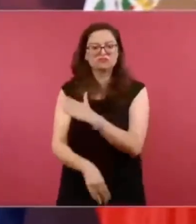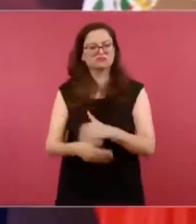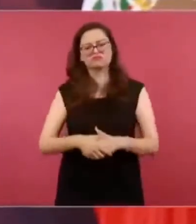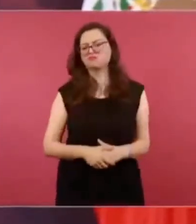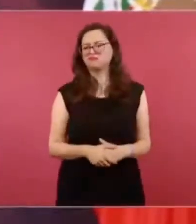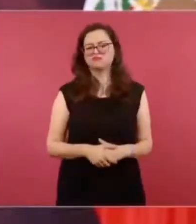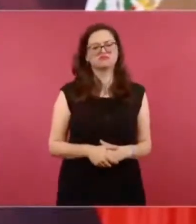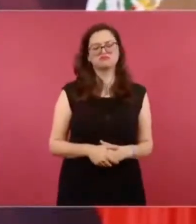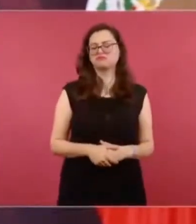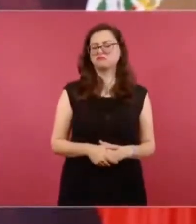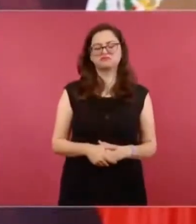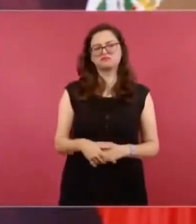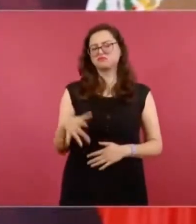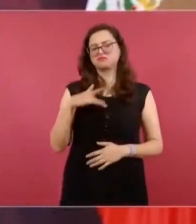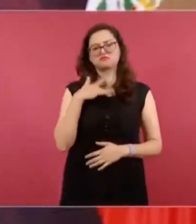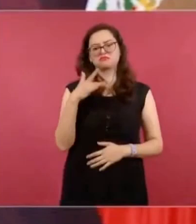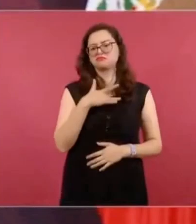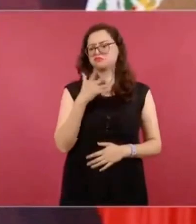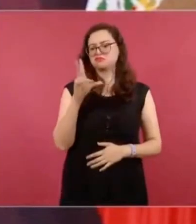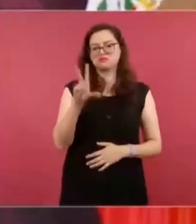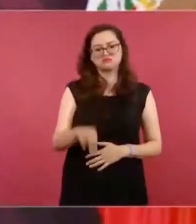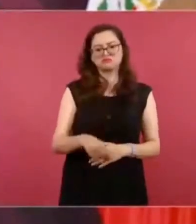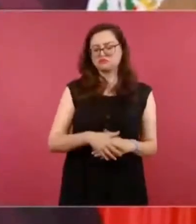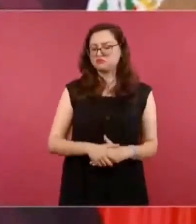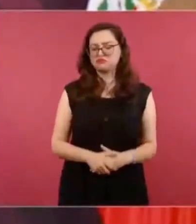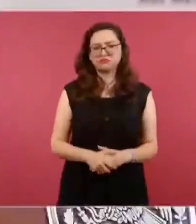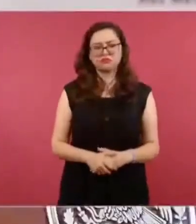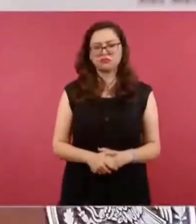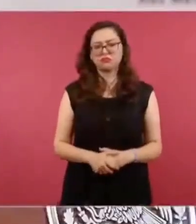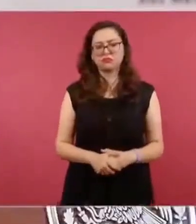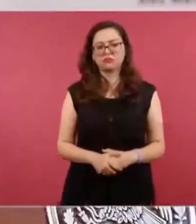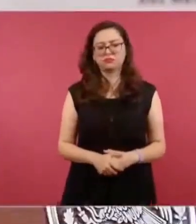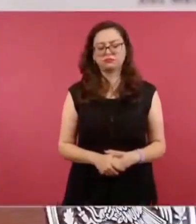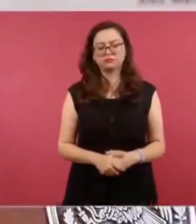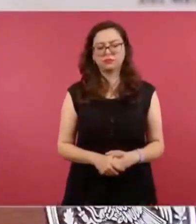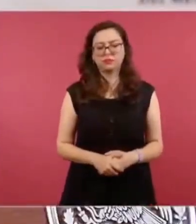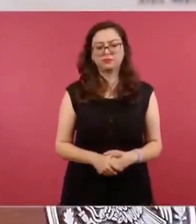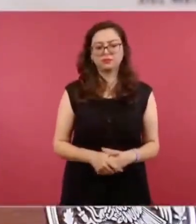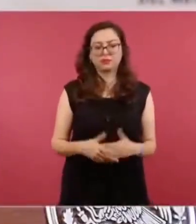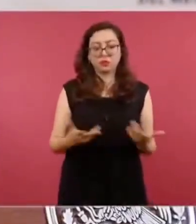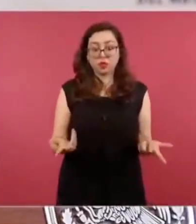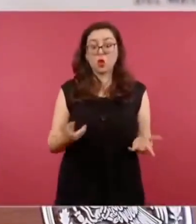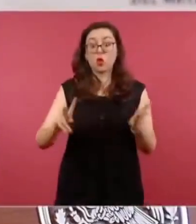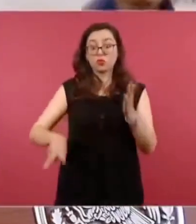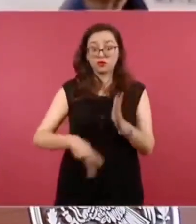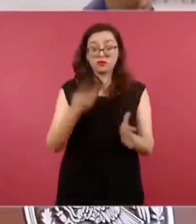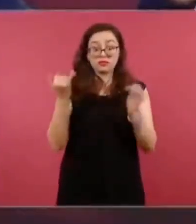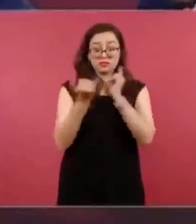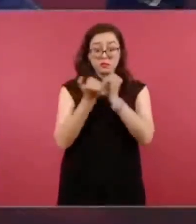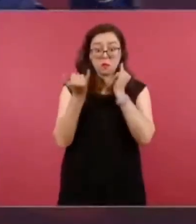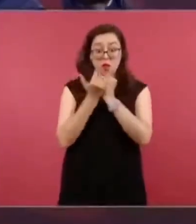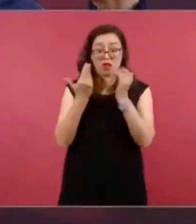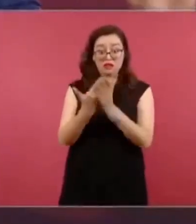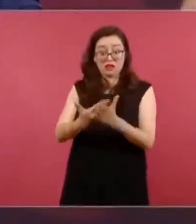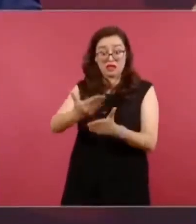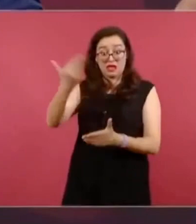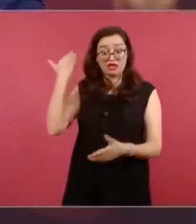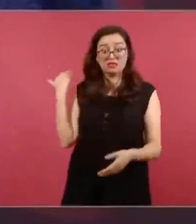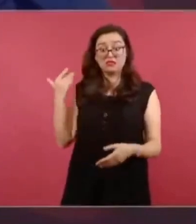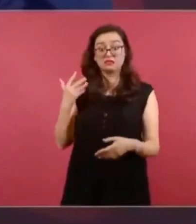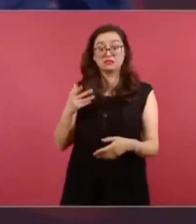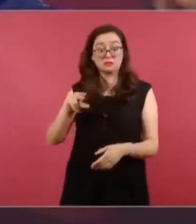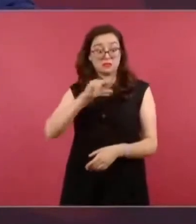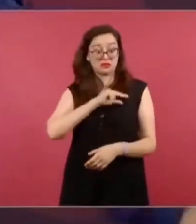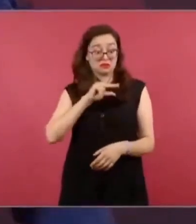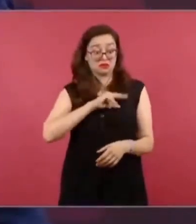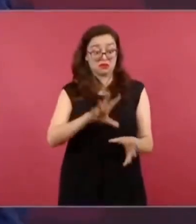como la llamada reforma energética, no